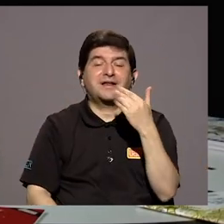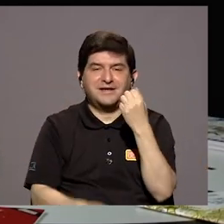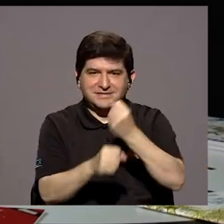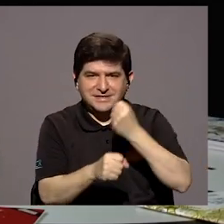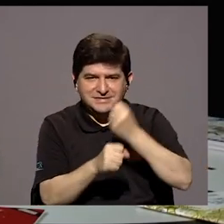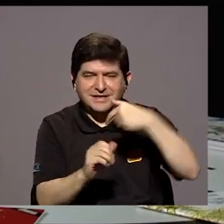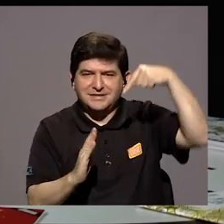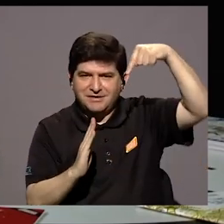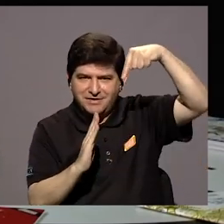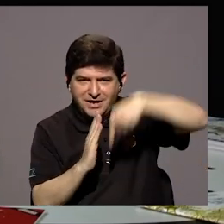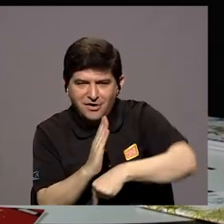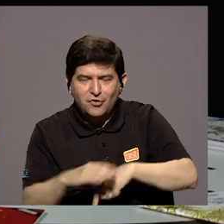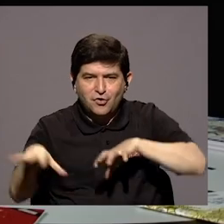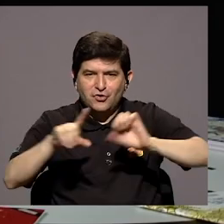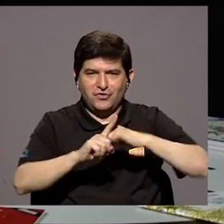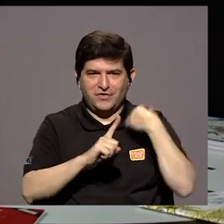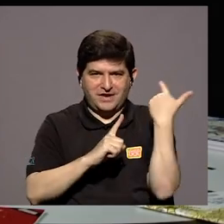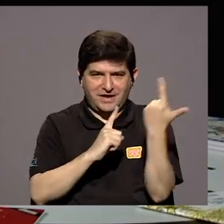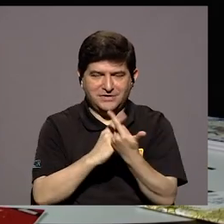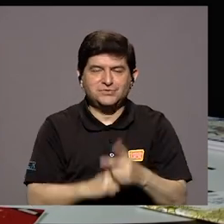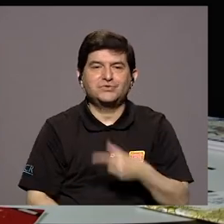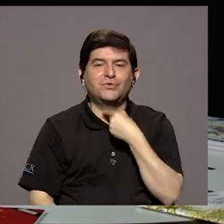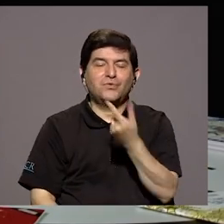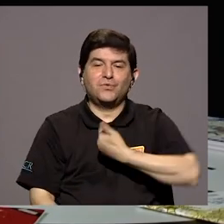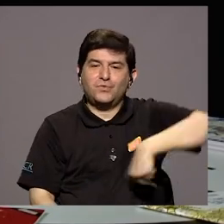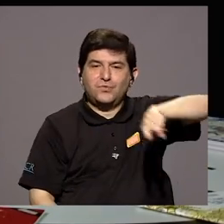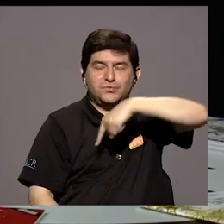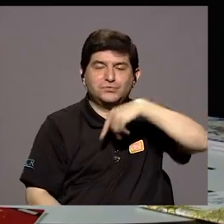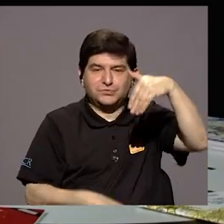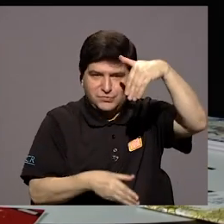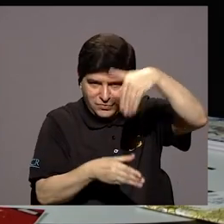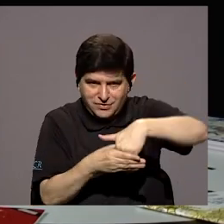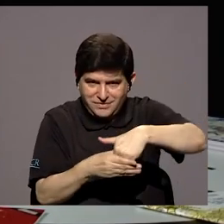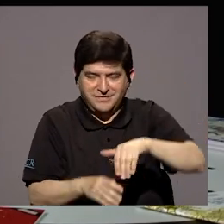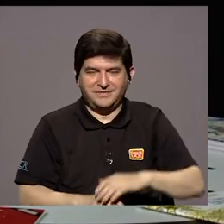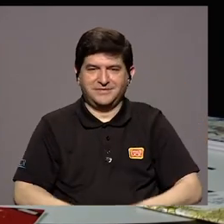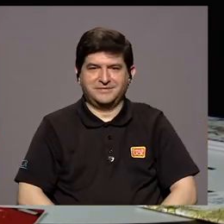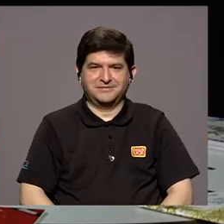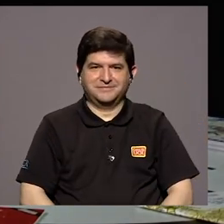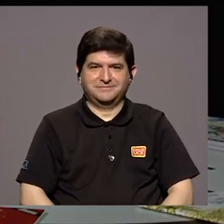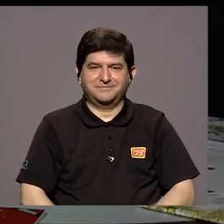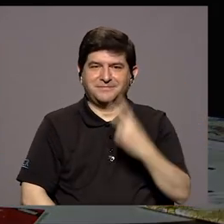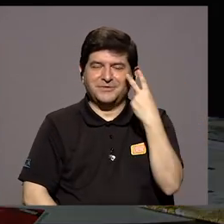De La Acción Social Es Un Placer Para Nosotros Ser Parte De Hasta Luego